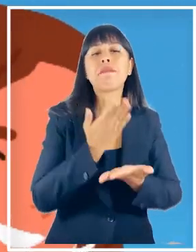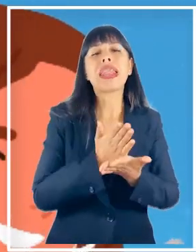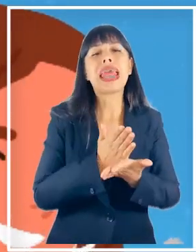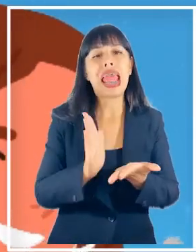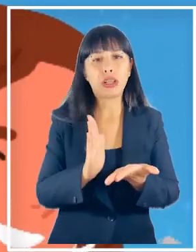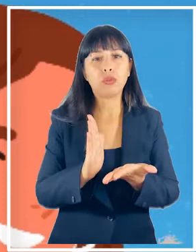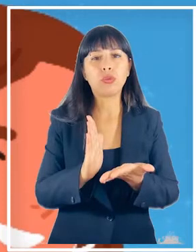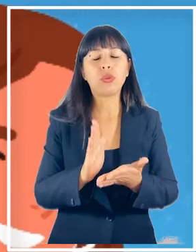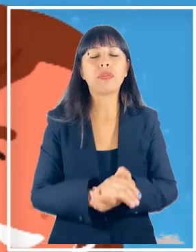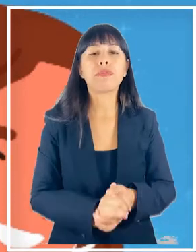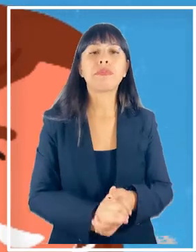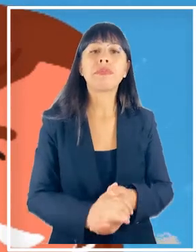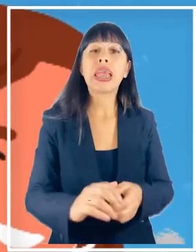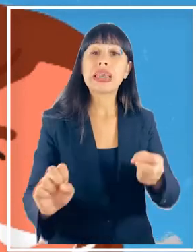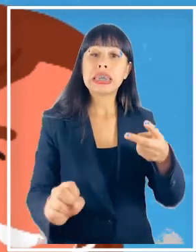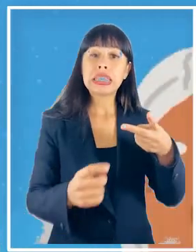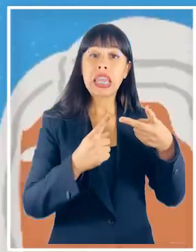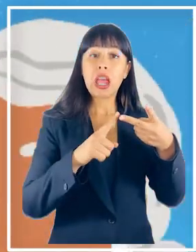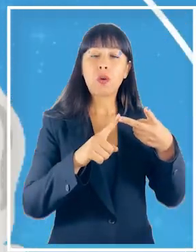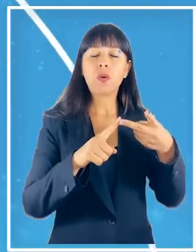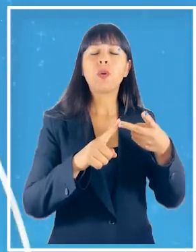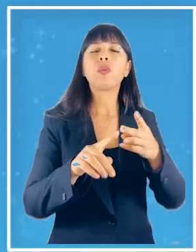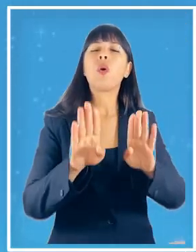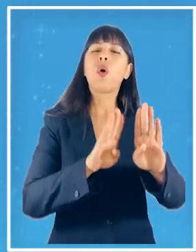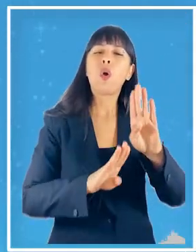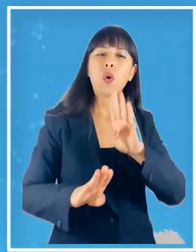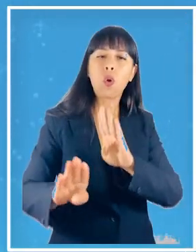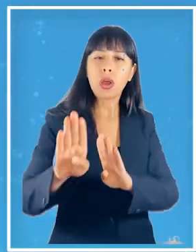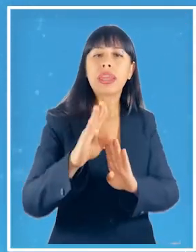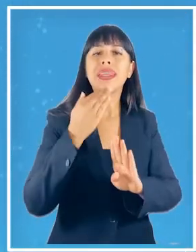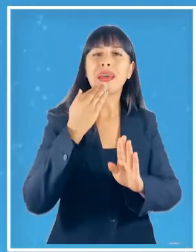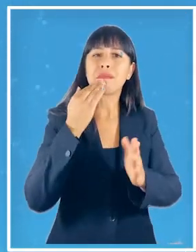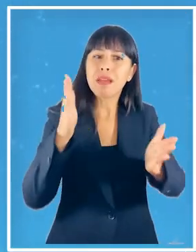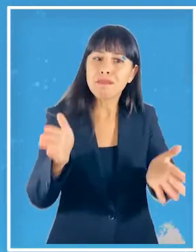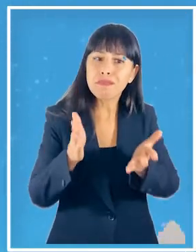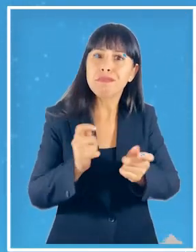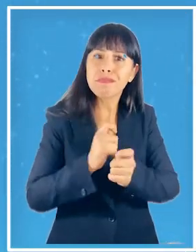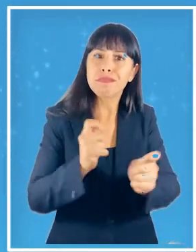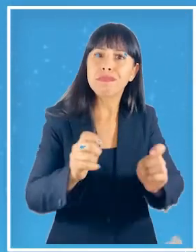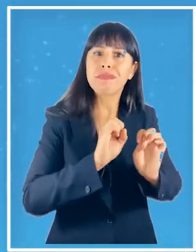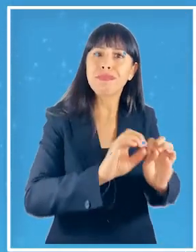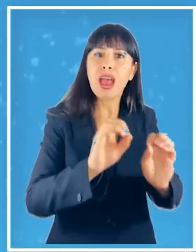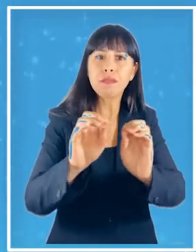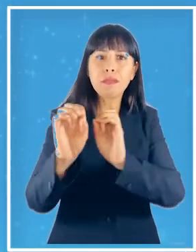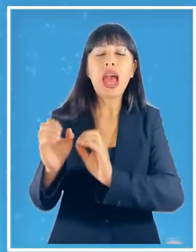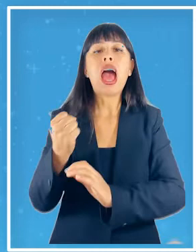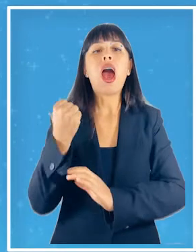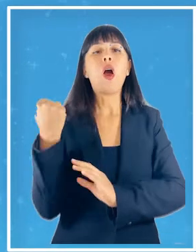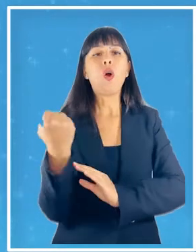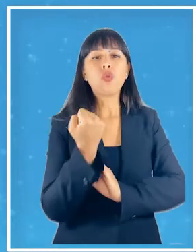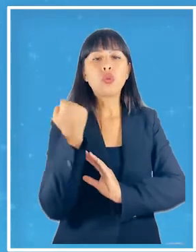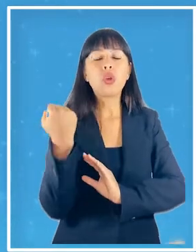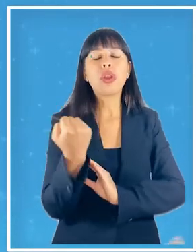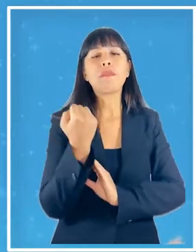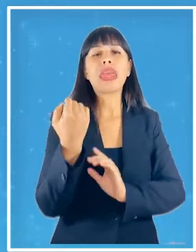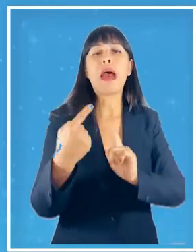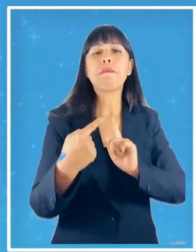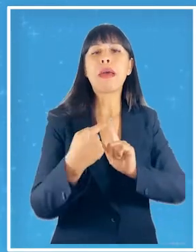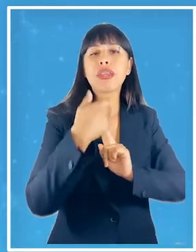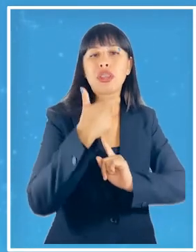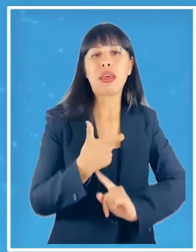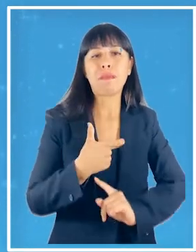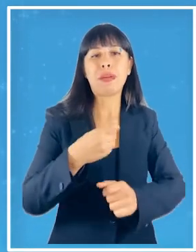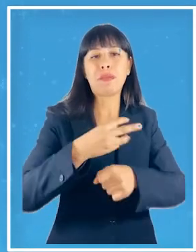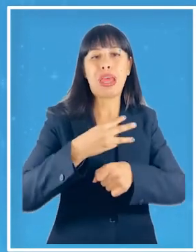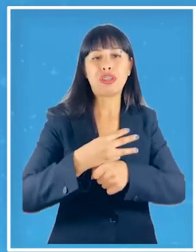exclusión en segundo lugar la protección y la promoción de la autonomía personal de la persona